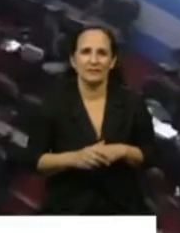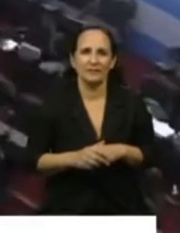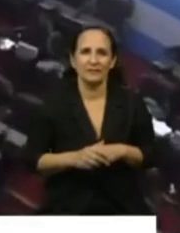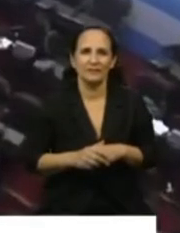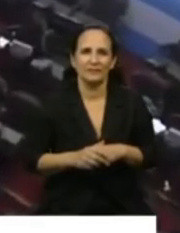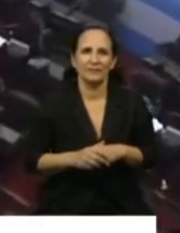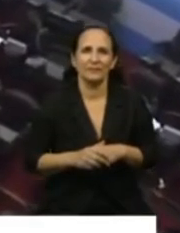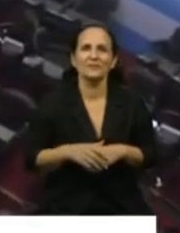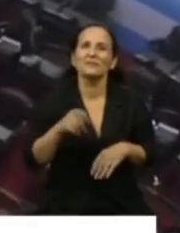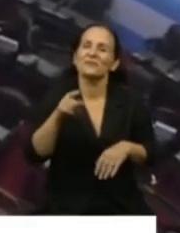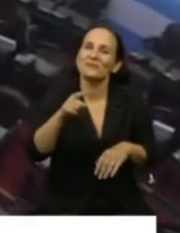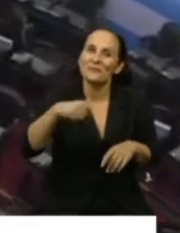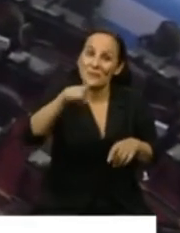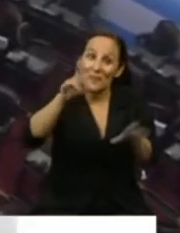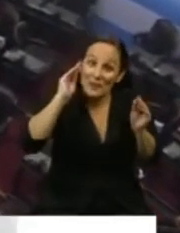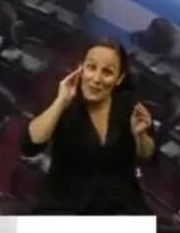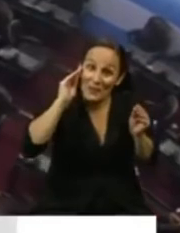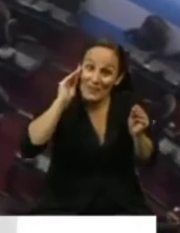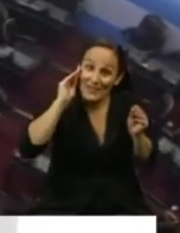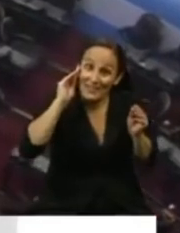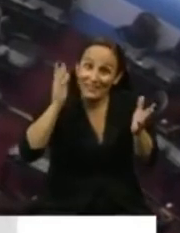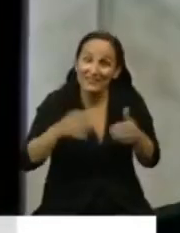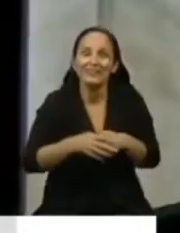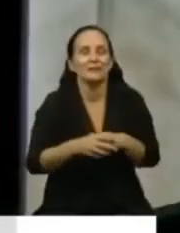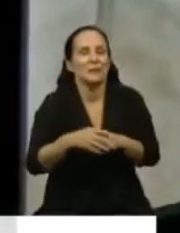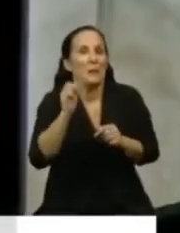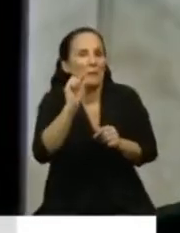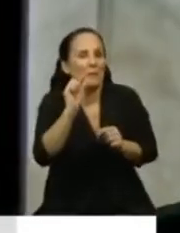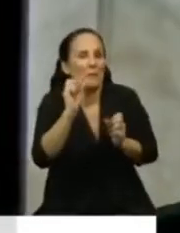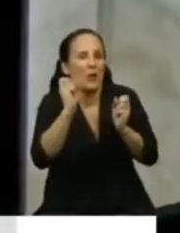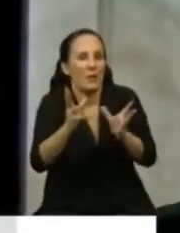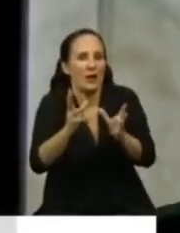¿Hola? ¿Ahí se escucha? Un poco mejor, sí, sí.